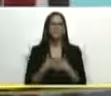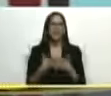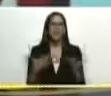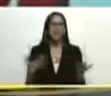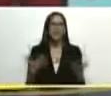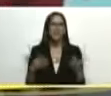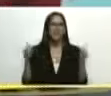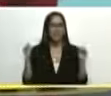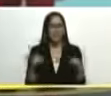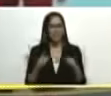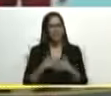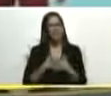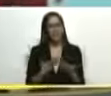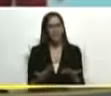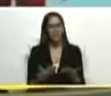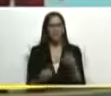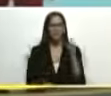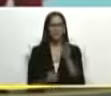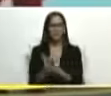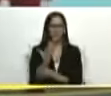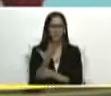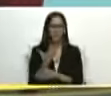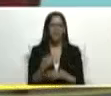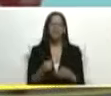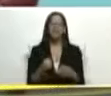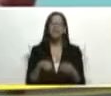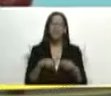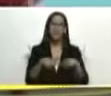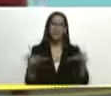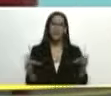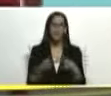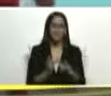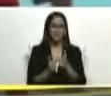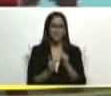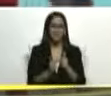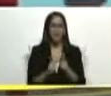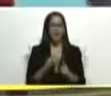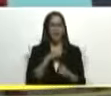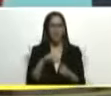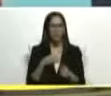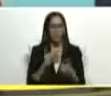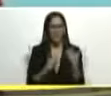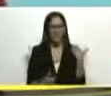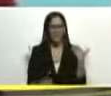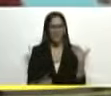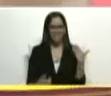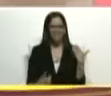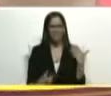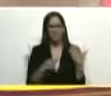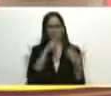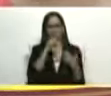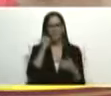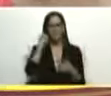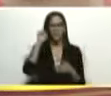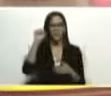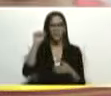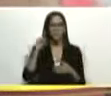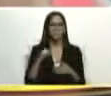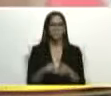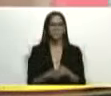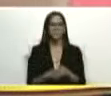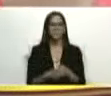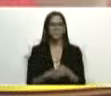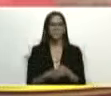este regalo en la inauguración de la cancha a nuestro presidente Nicolás Maduro